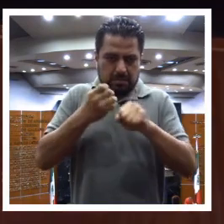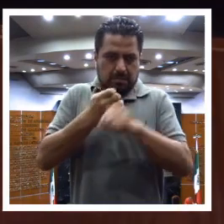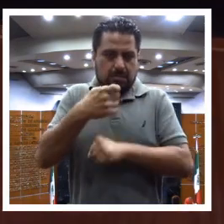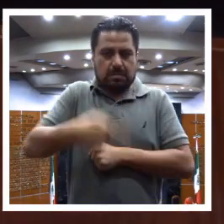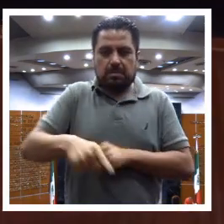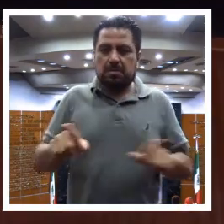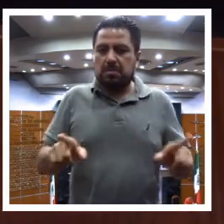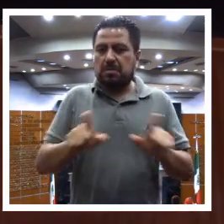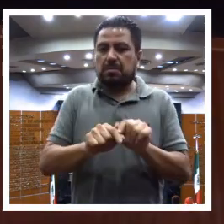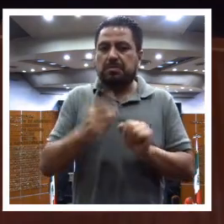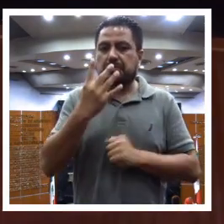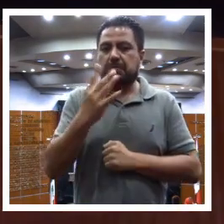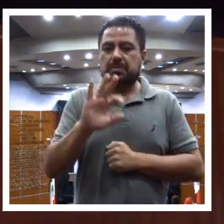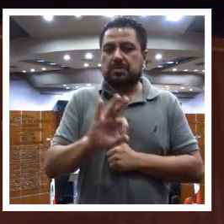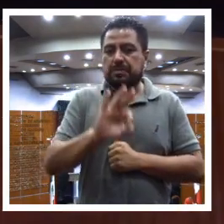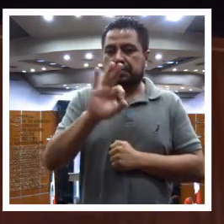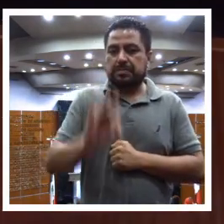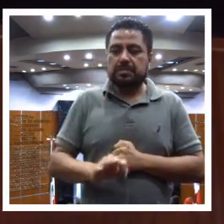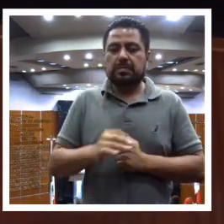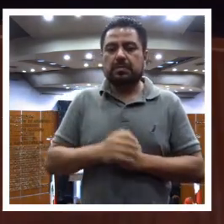sólo del 4%.